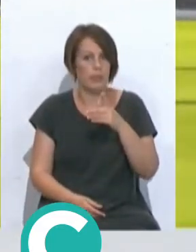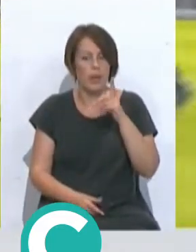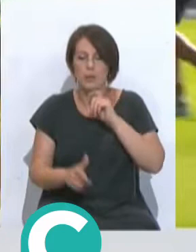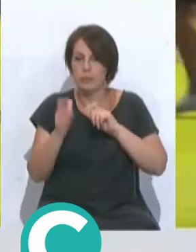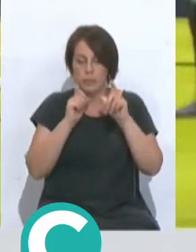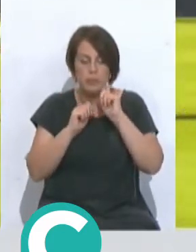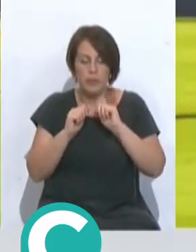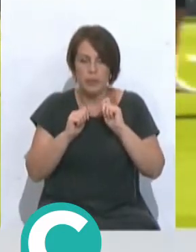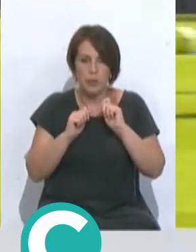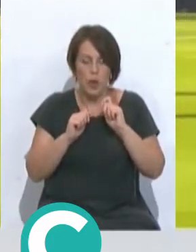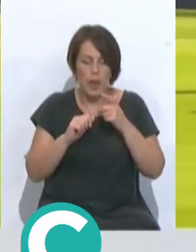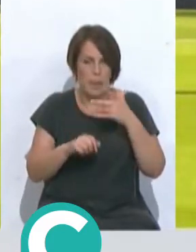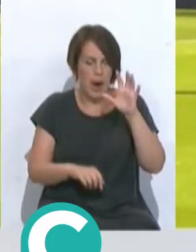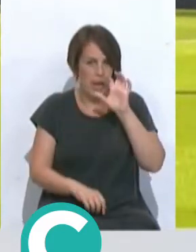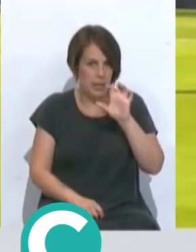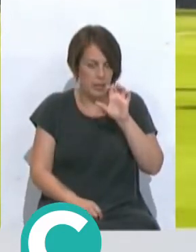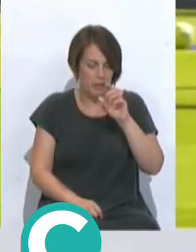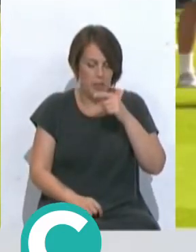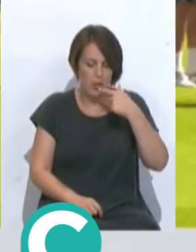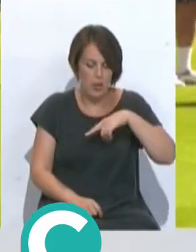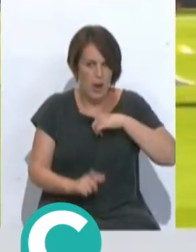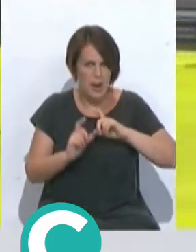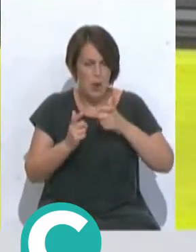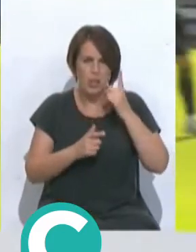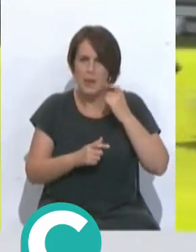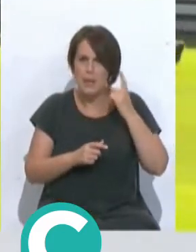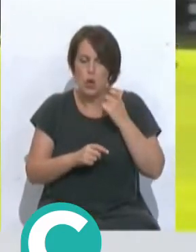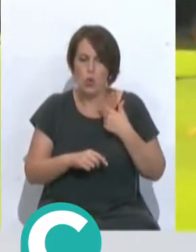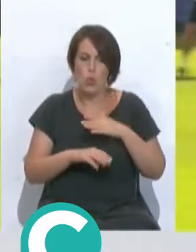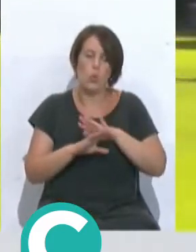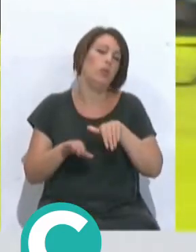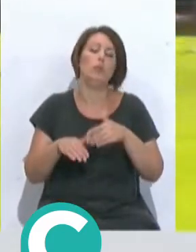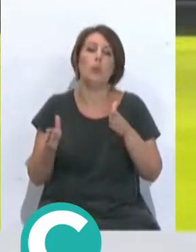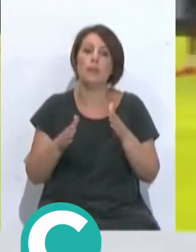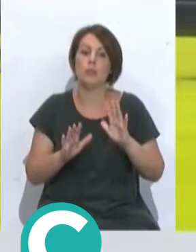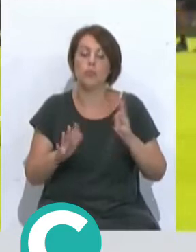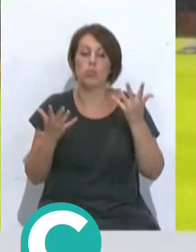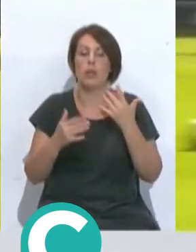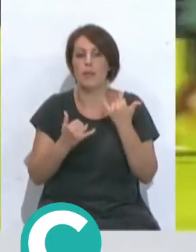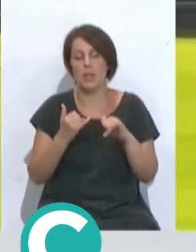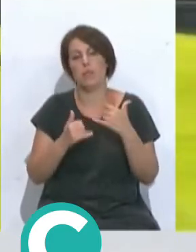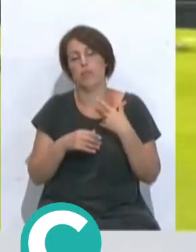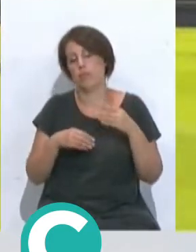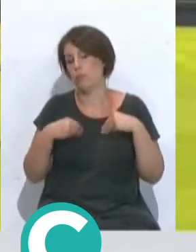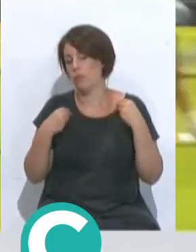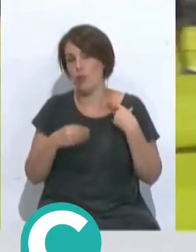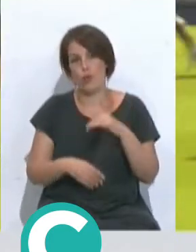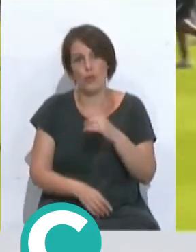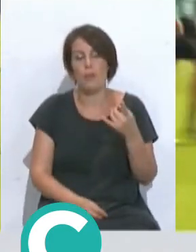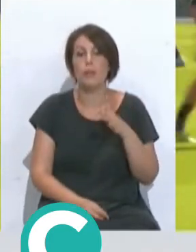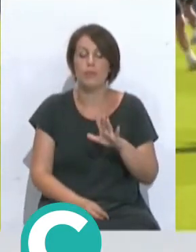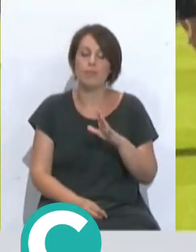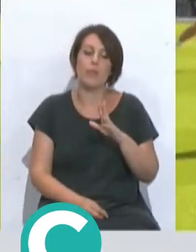cariño del país, de ser el típico equipo que se salga en el último momento y y claro, al final lo disfrutan mucho más. Pero ya digo, espero